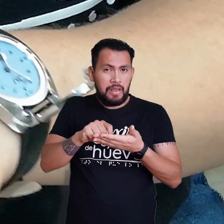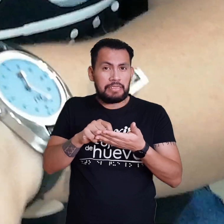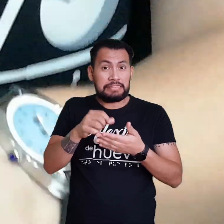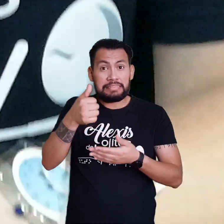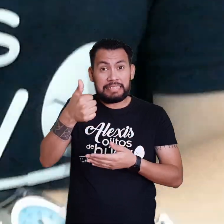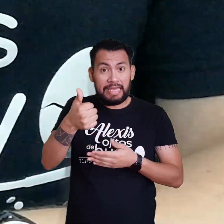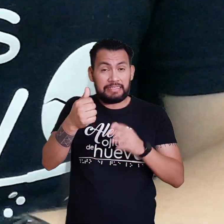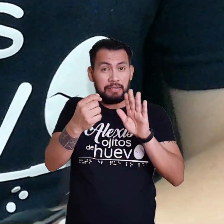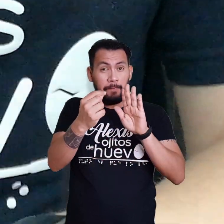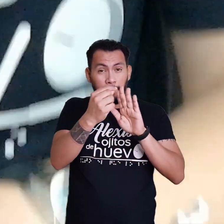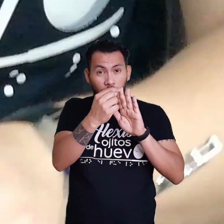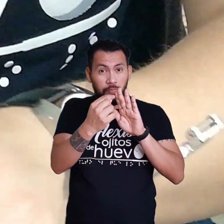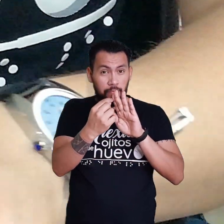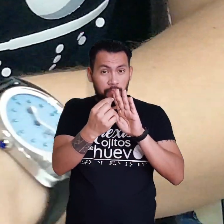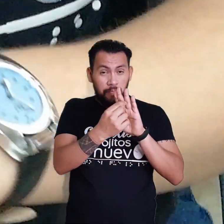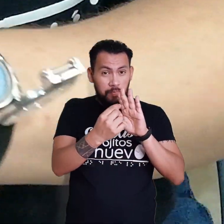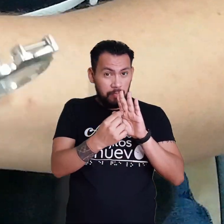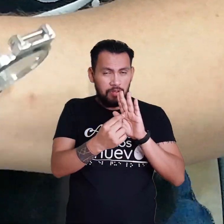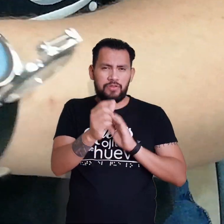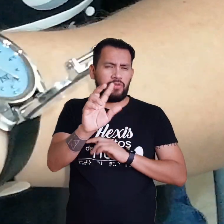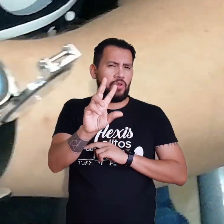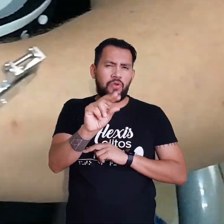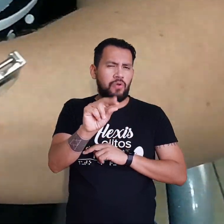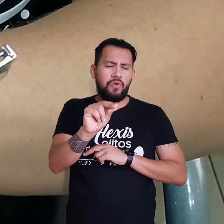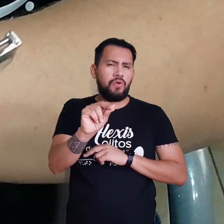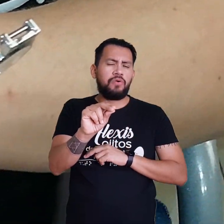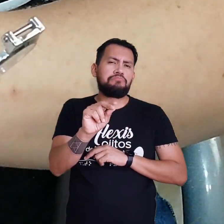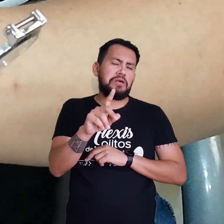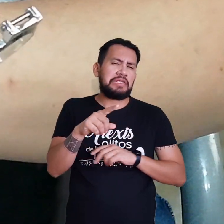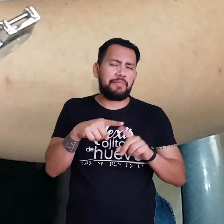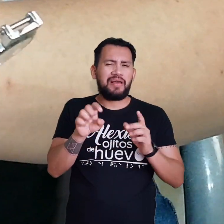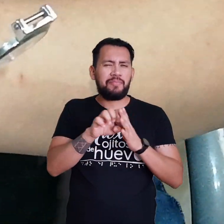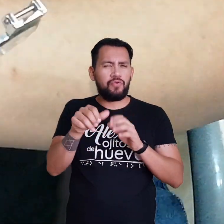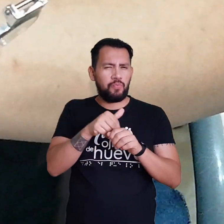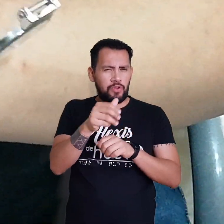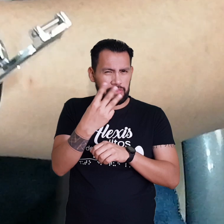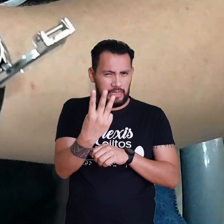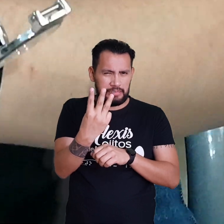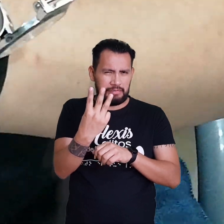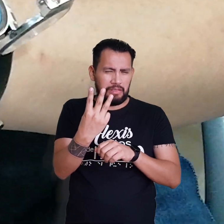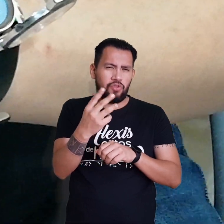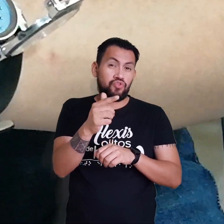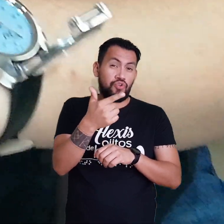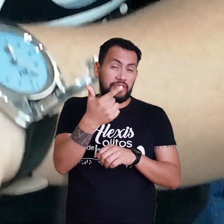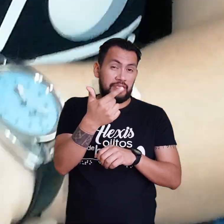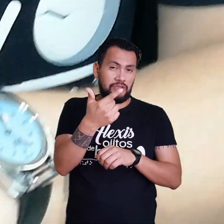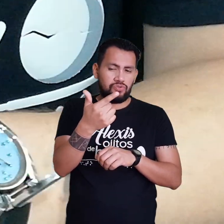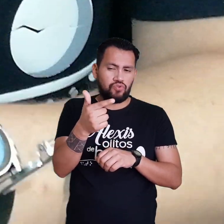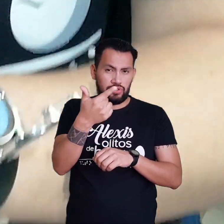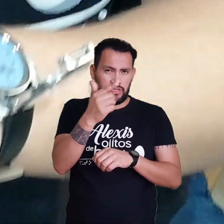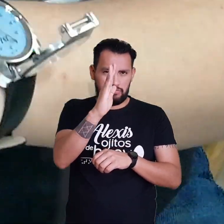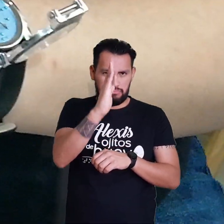J Así son los números en braille Del uno al cero Son los números en braille De la A a J A A uno B dos C tres ¿Ok? Sería muy largo